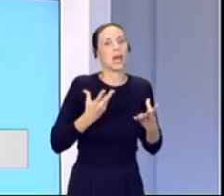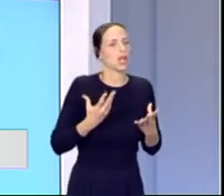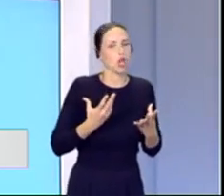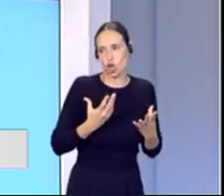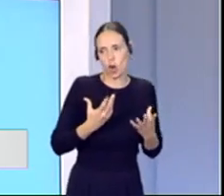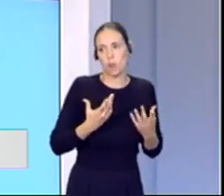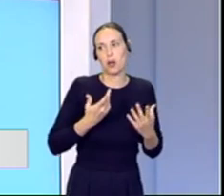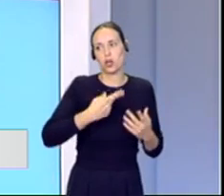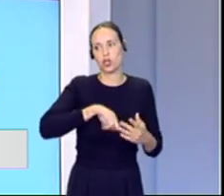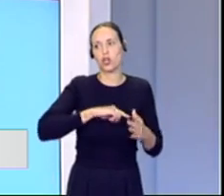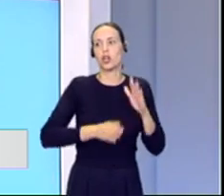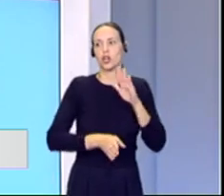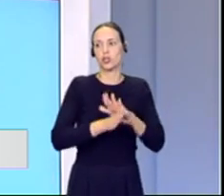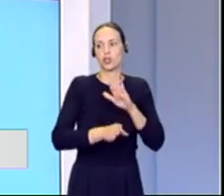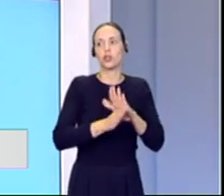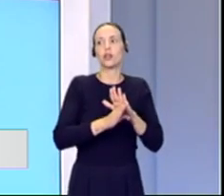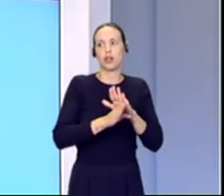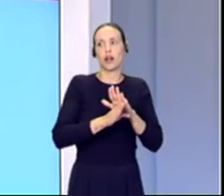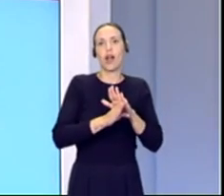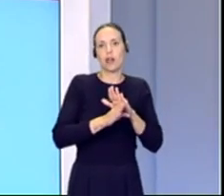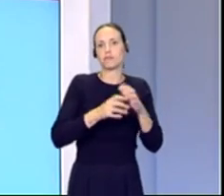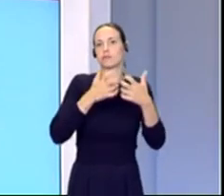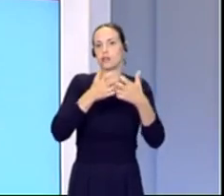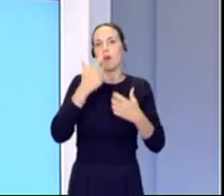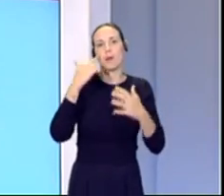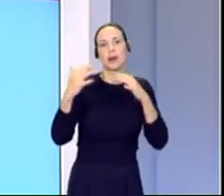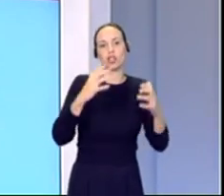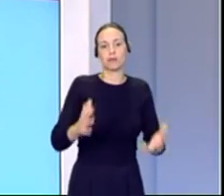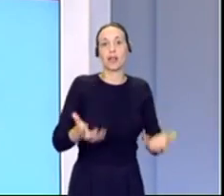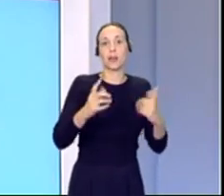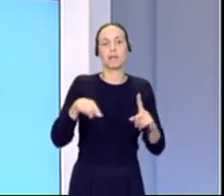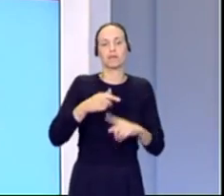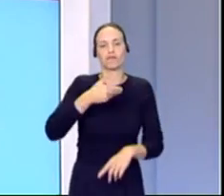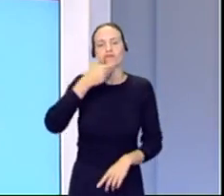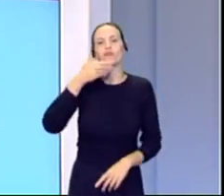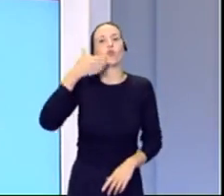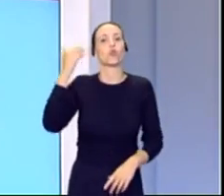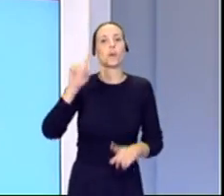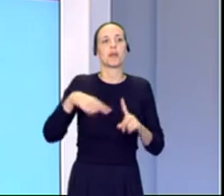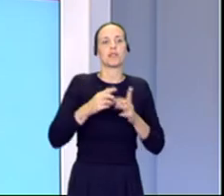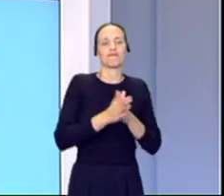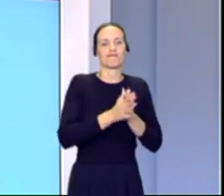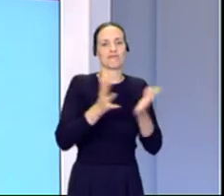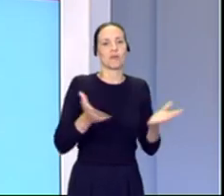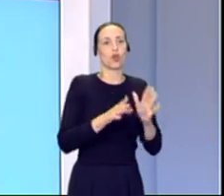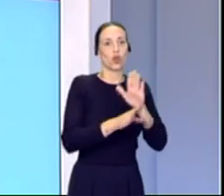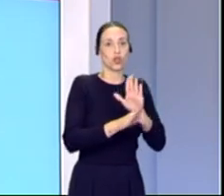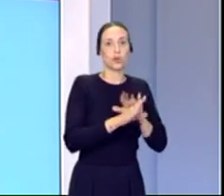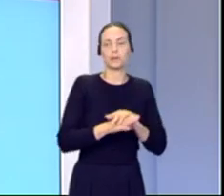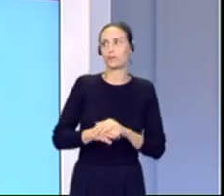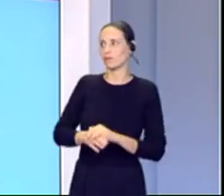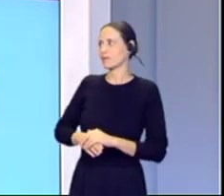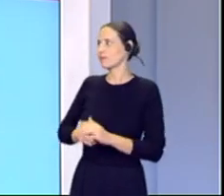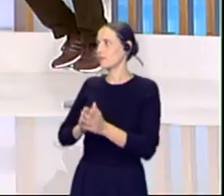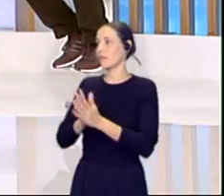ganar los siguientes partidos, y sobre todo con la cabeza alta y no perder los ánimos. Los ánimos se pierden